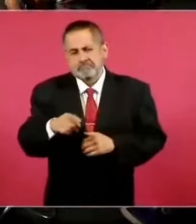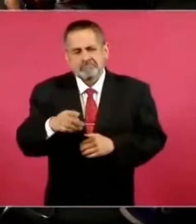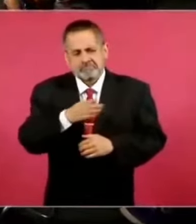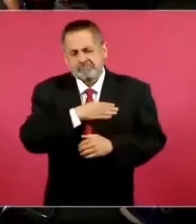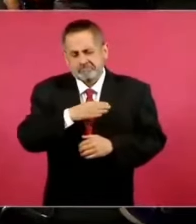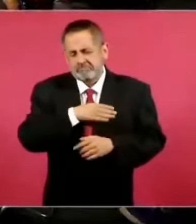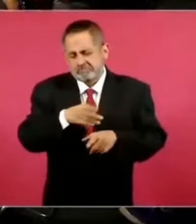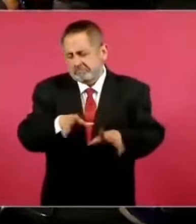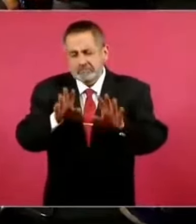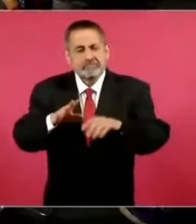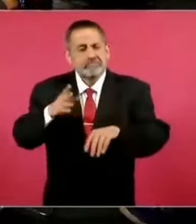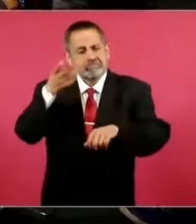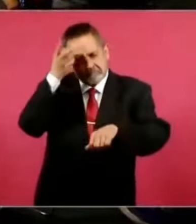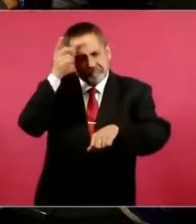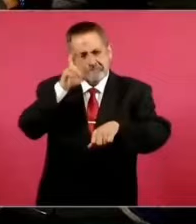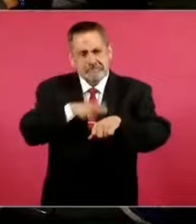director